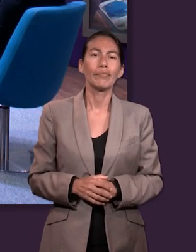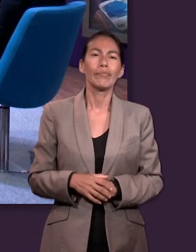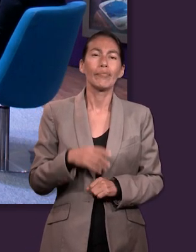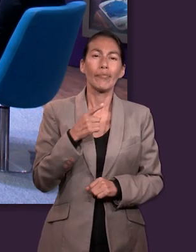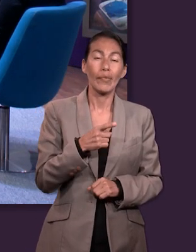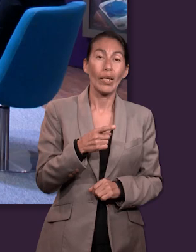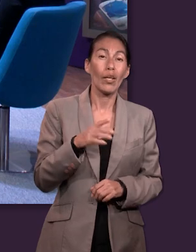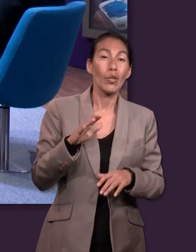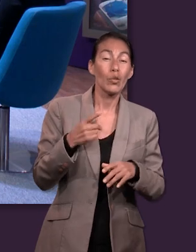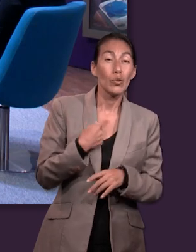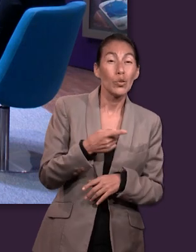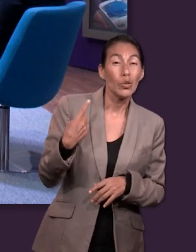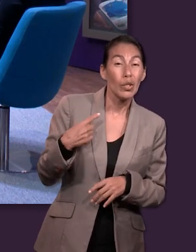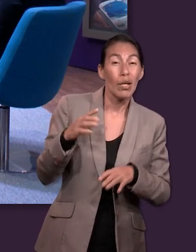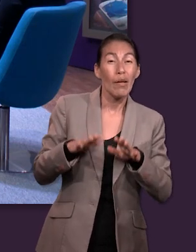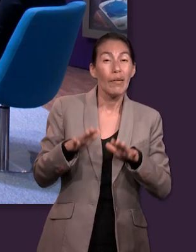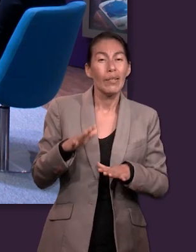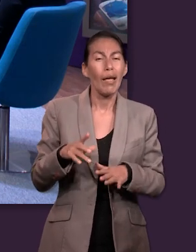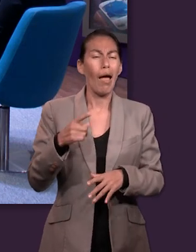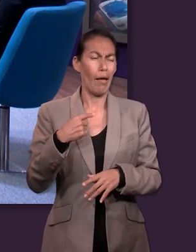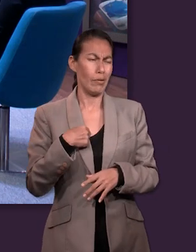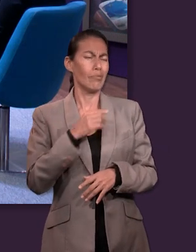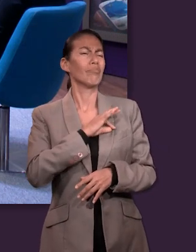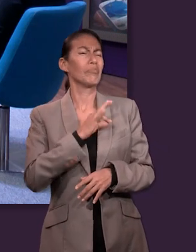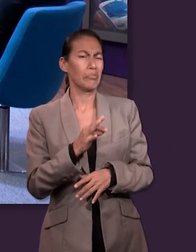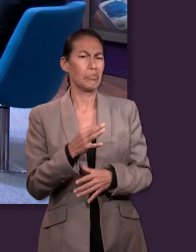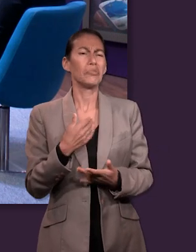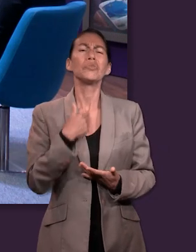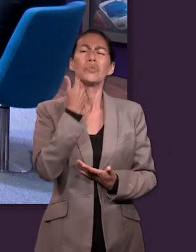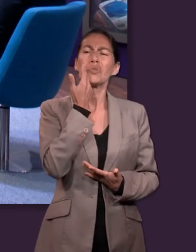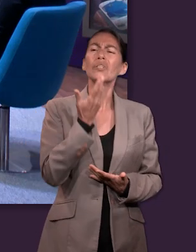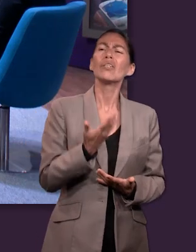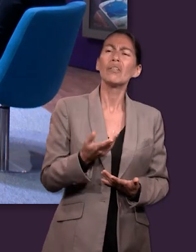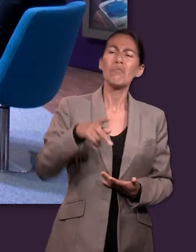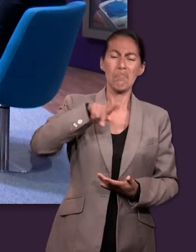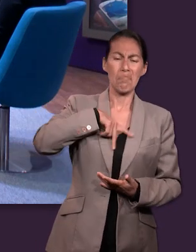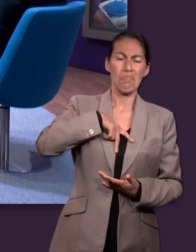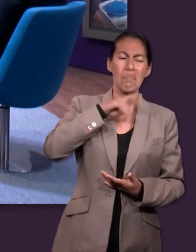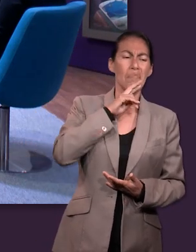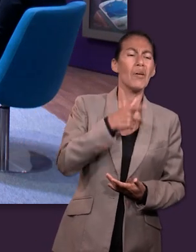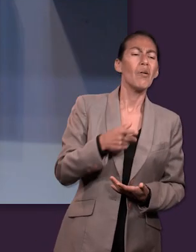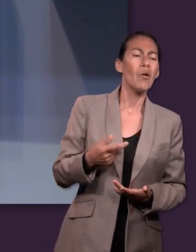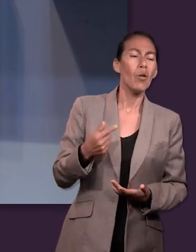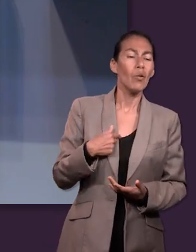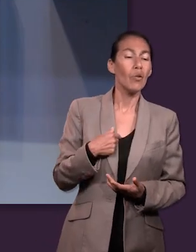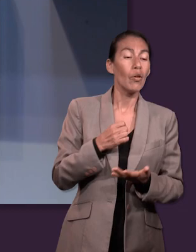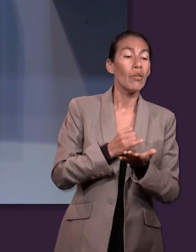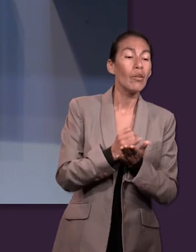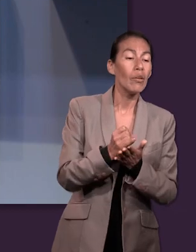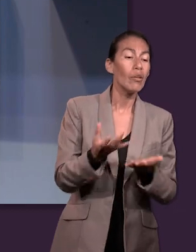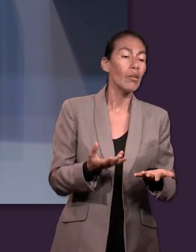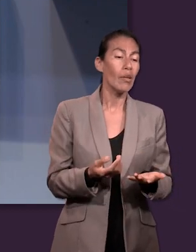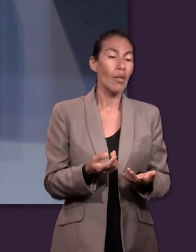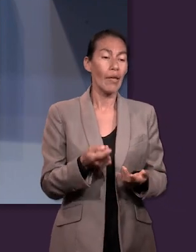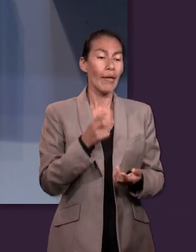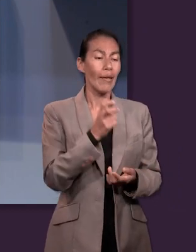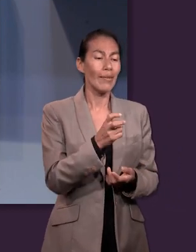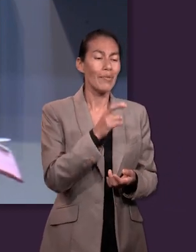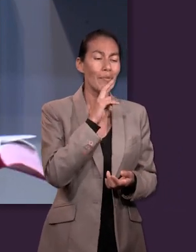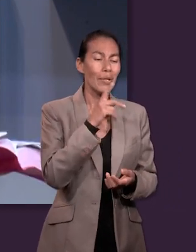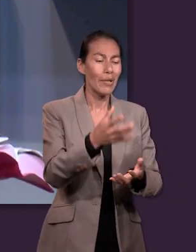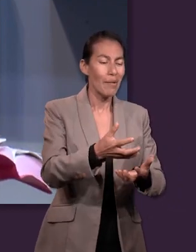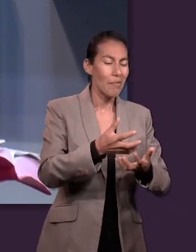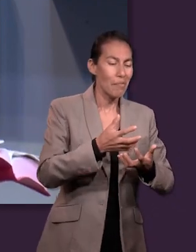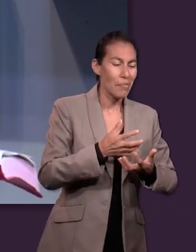donde entramos en la autosuficiencia, donde entramos en el yo puedo, yo quiero, esto es mejor, esto se ve más